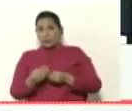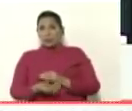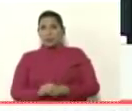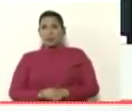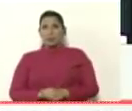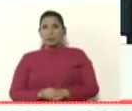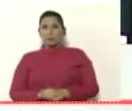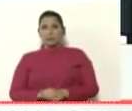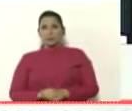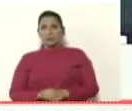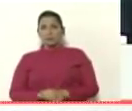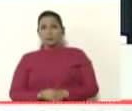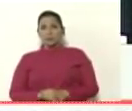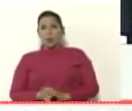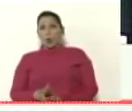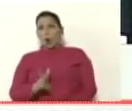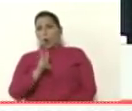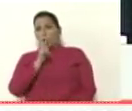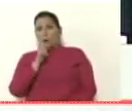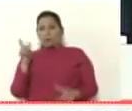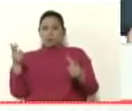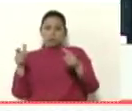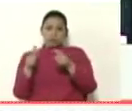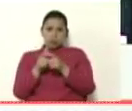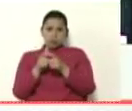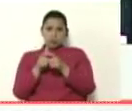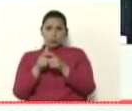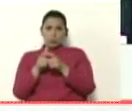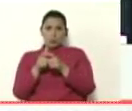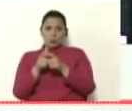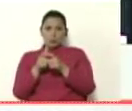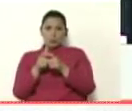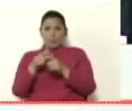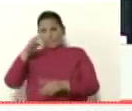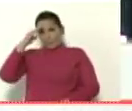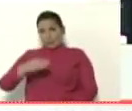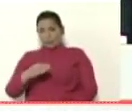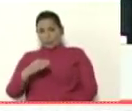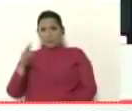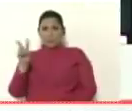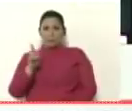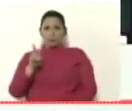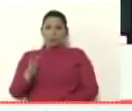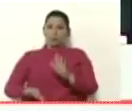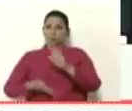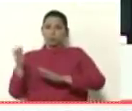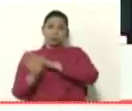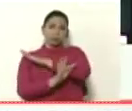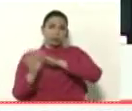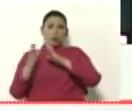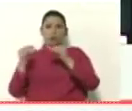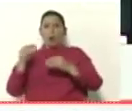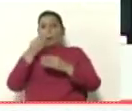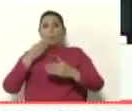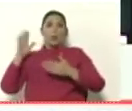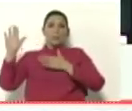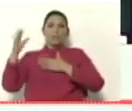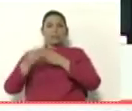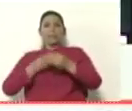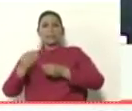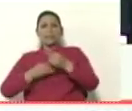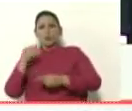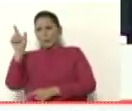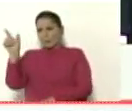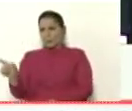deleznable a un pequeño grupo de militares venezolanos que cruzaron la frontera con todas las promesas que personalmente les hizo Guaidó